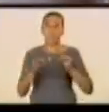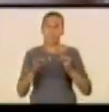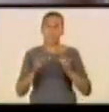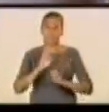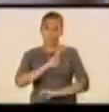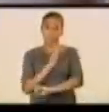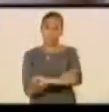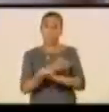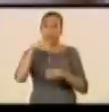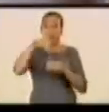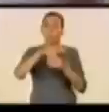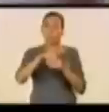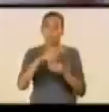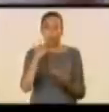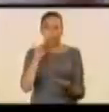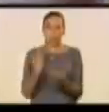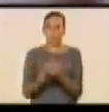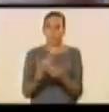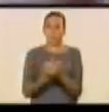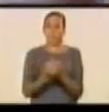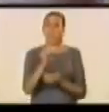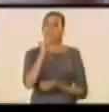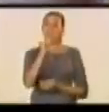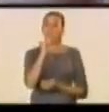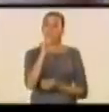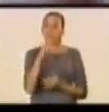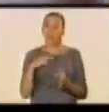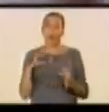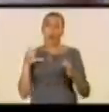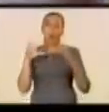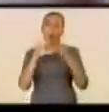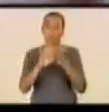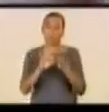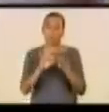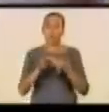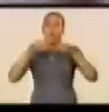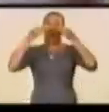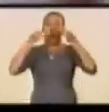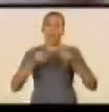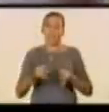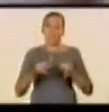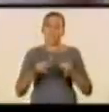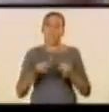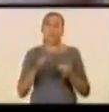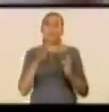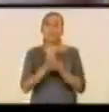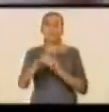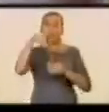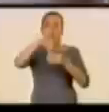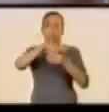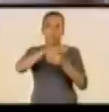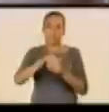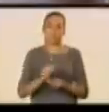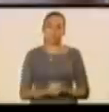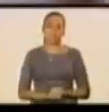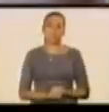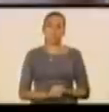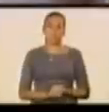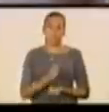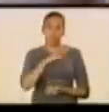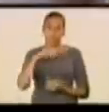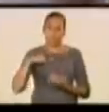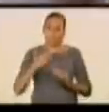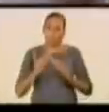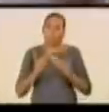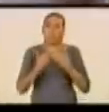el poder electoral garantiza la información oportuna y oficial acerca del evento. Contribuyamos